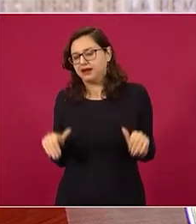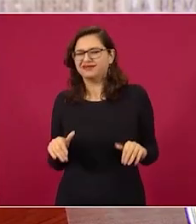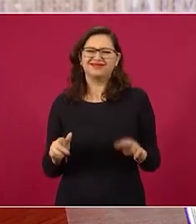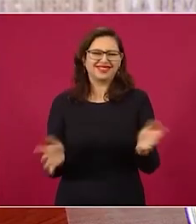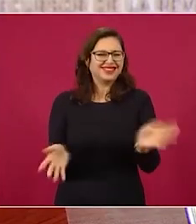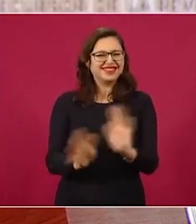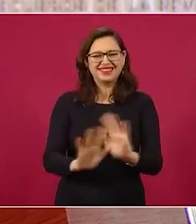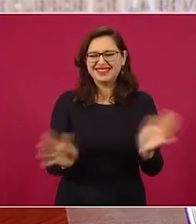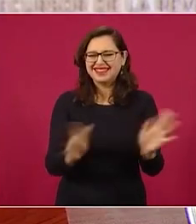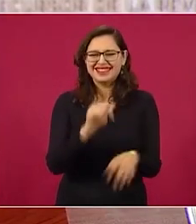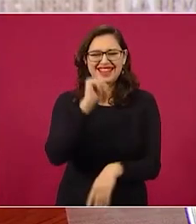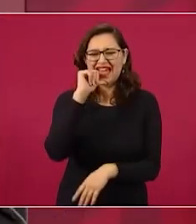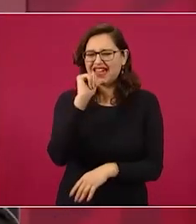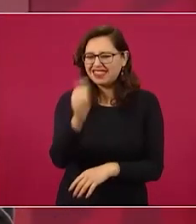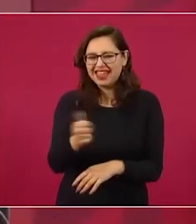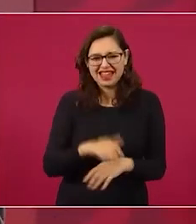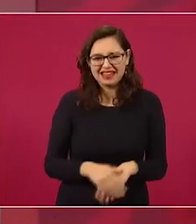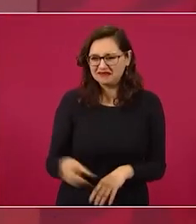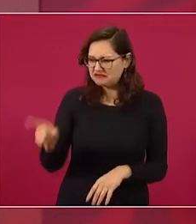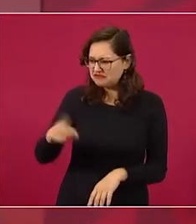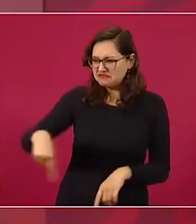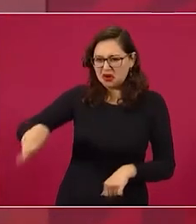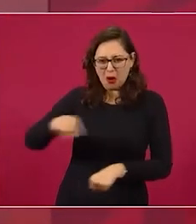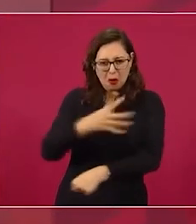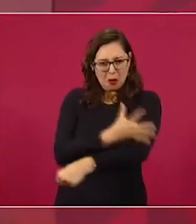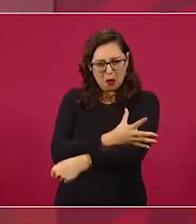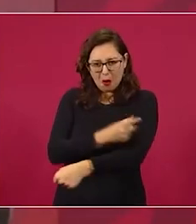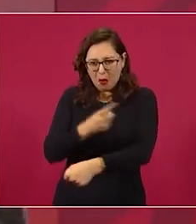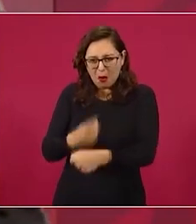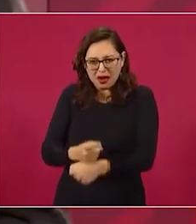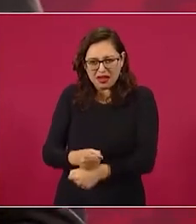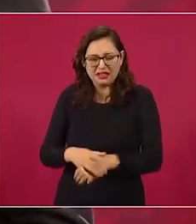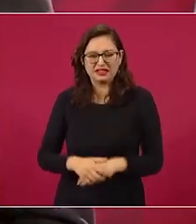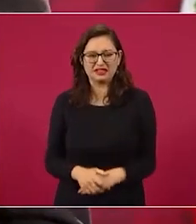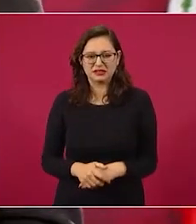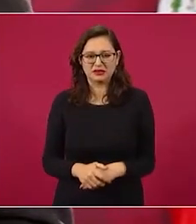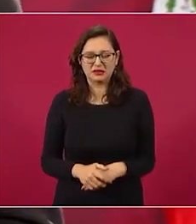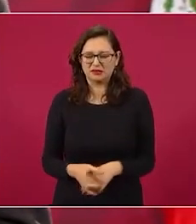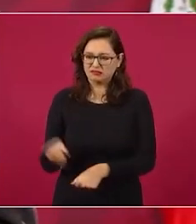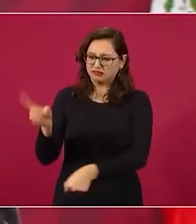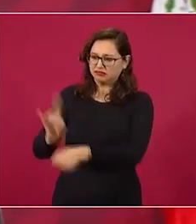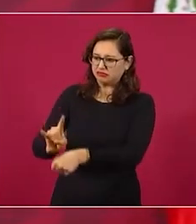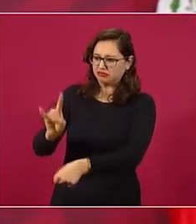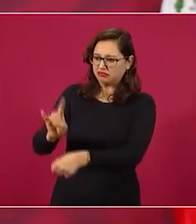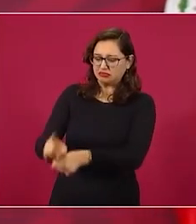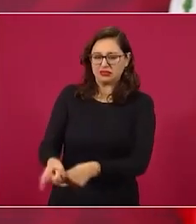conservador más despierto, yo diría más simulador,